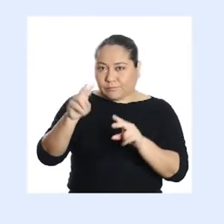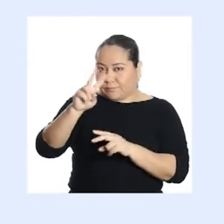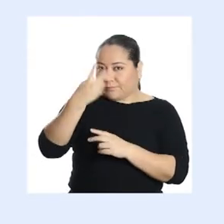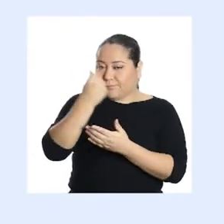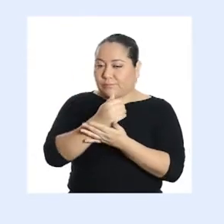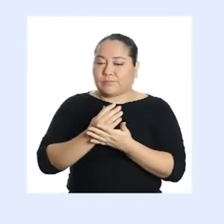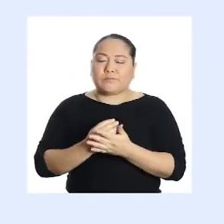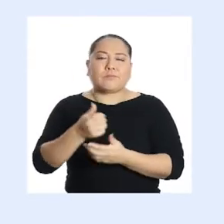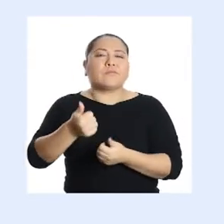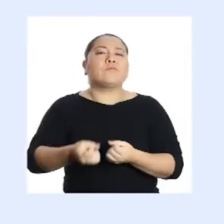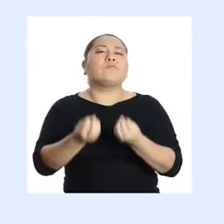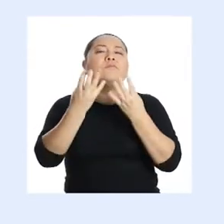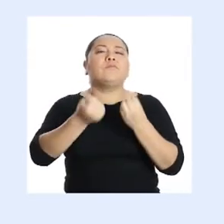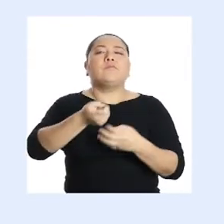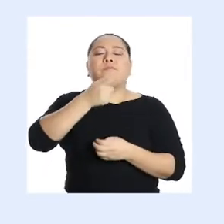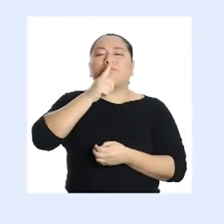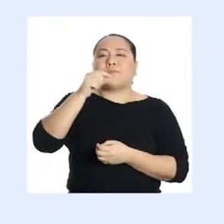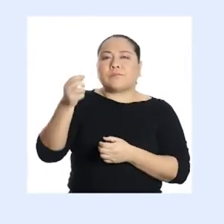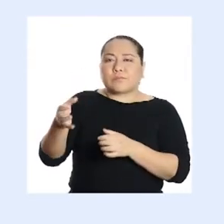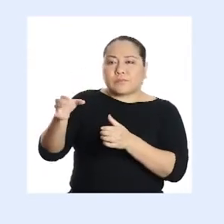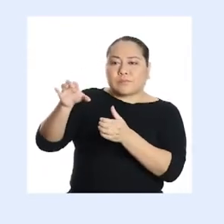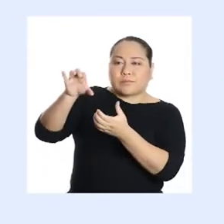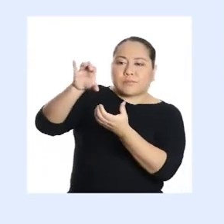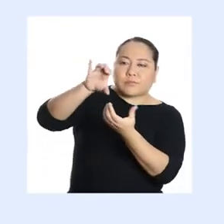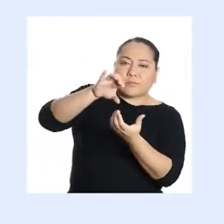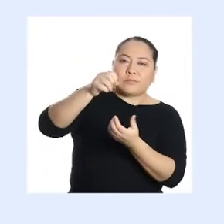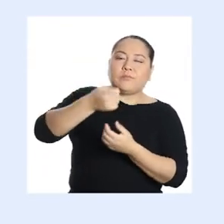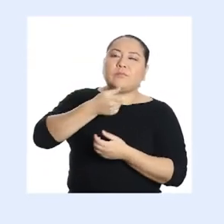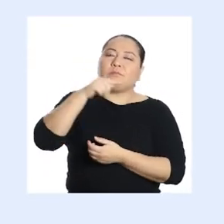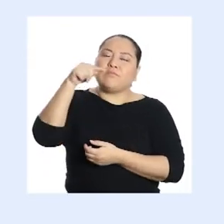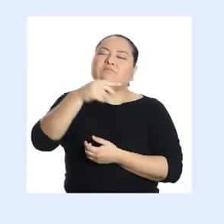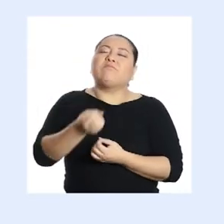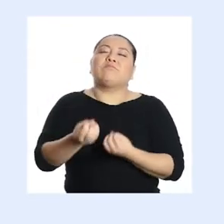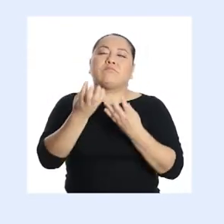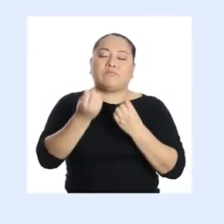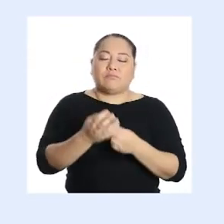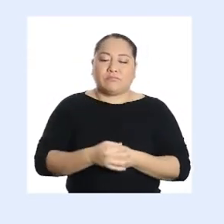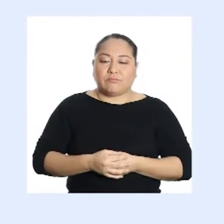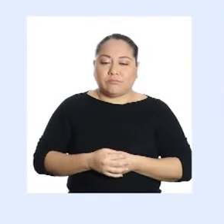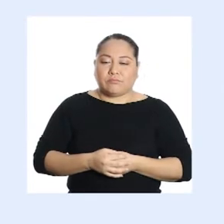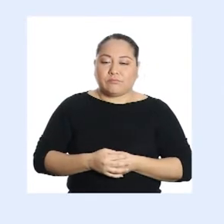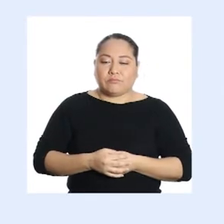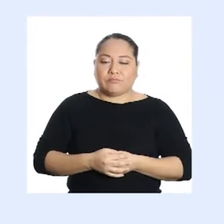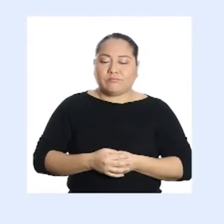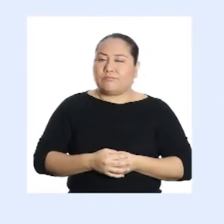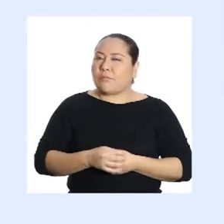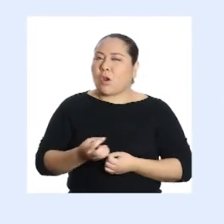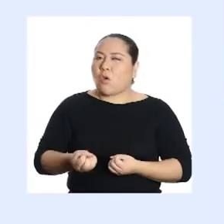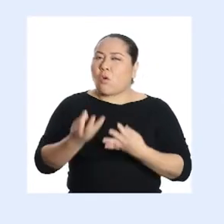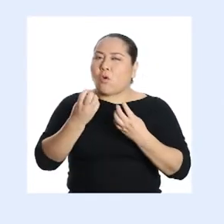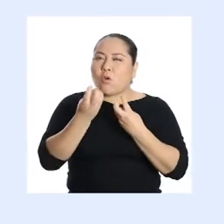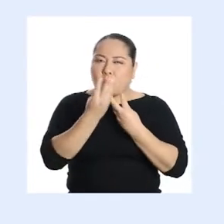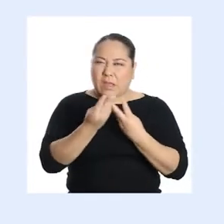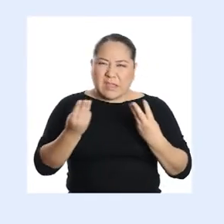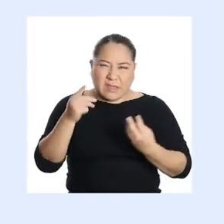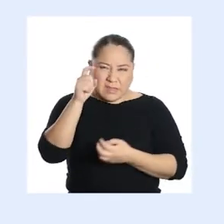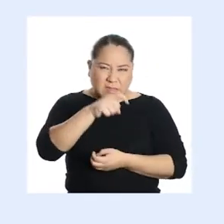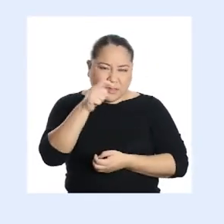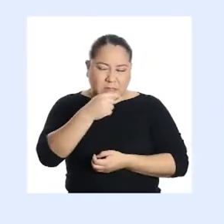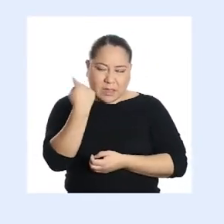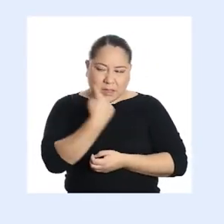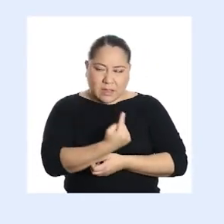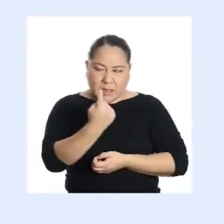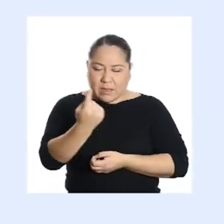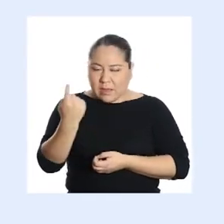segunda. ¿Y qué cantidad de agua podríamos verter en esa abertura? ¿Y qué cantidad de materiales